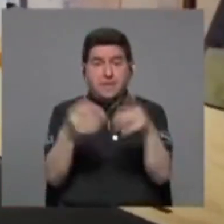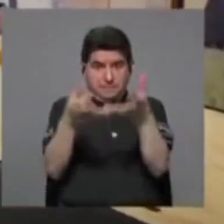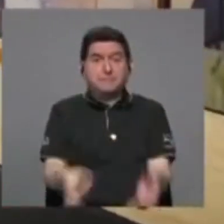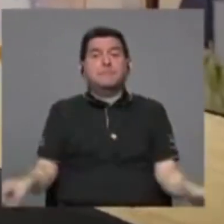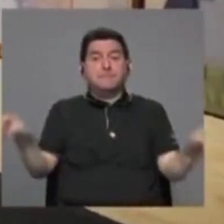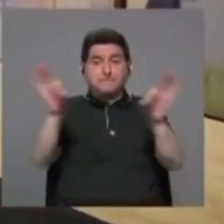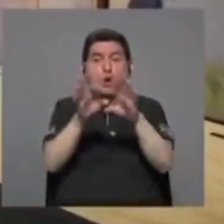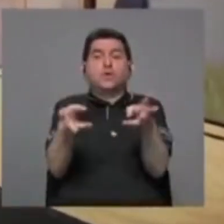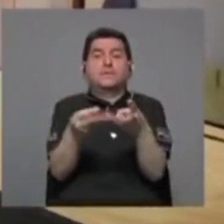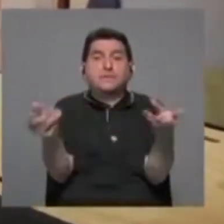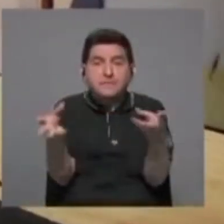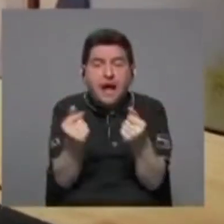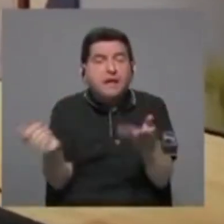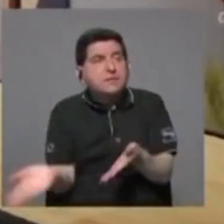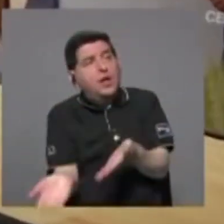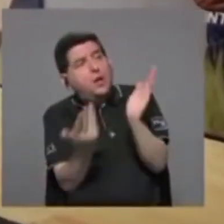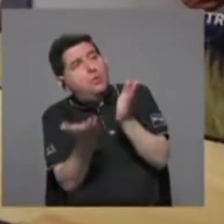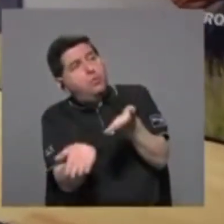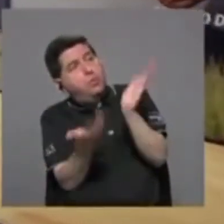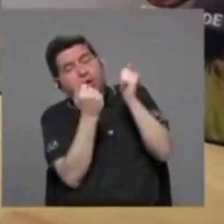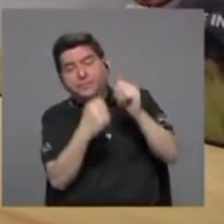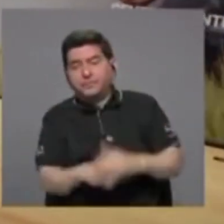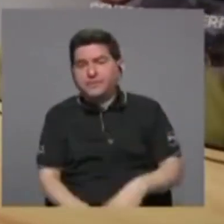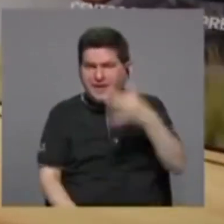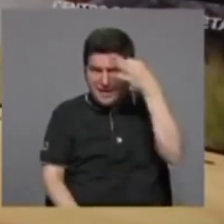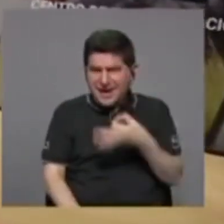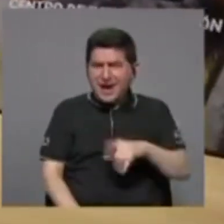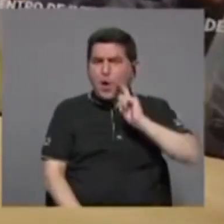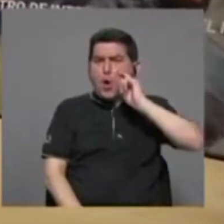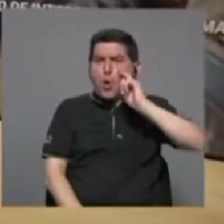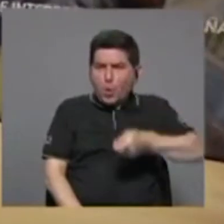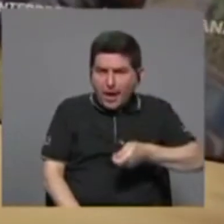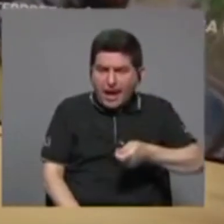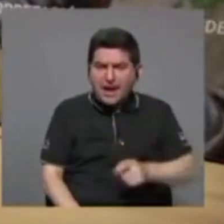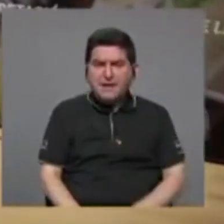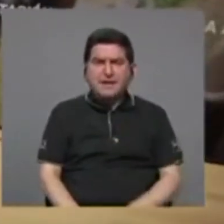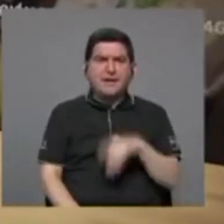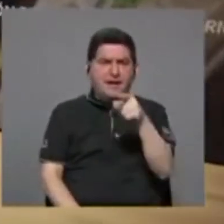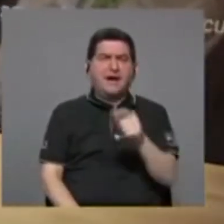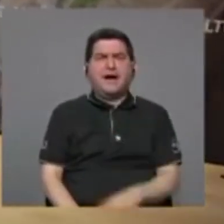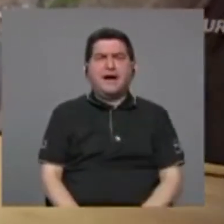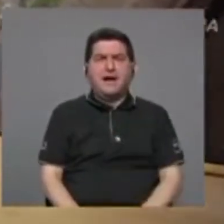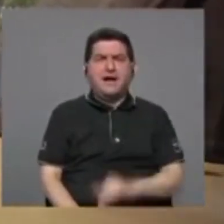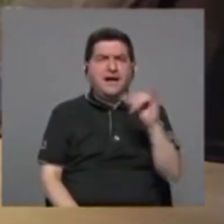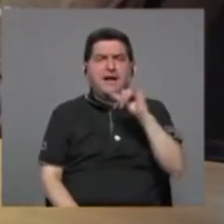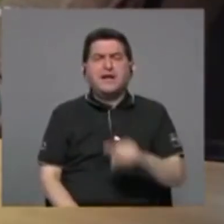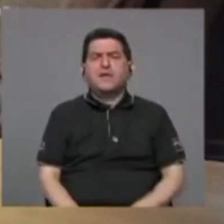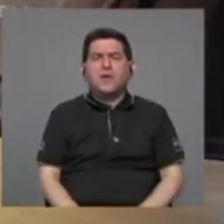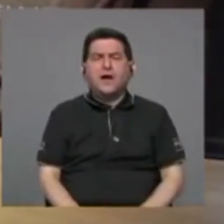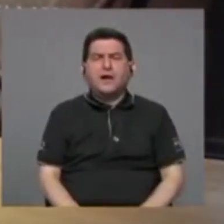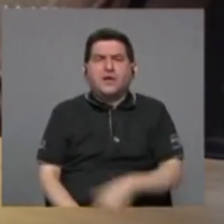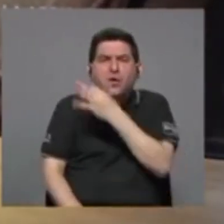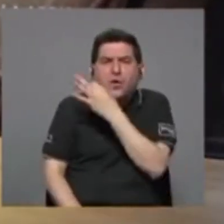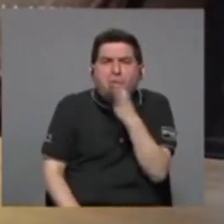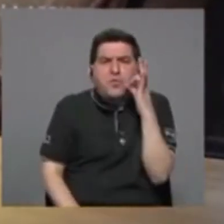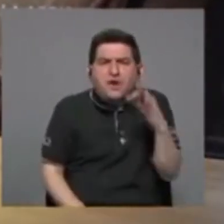productor y exportador. Creo que Ucrania se habla de ella como el granero de Europa